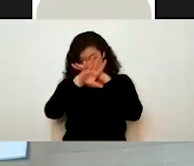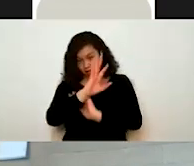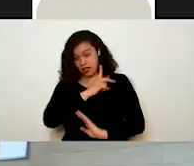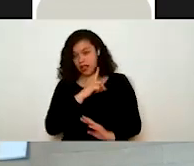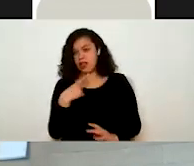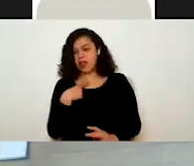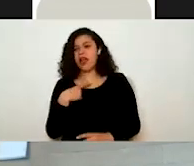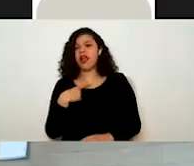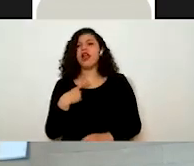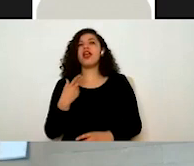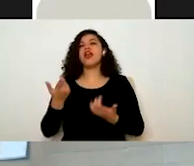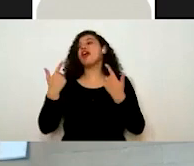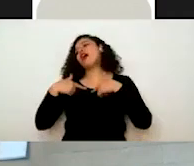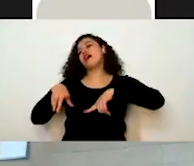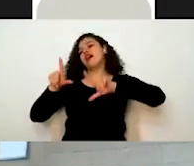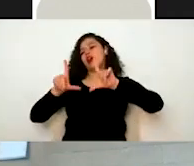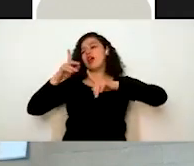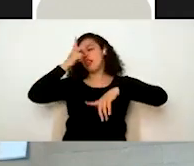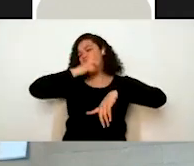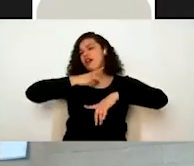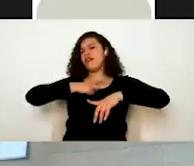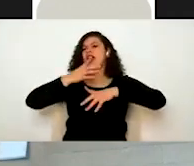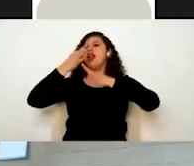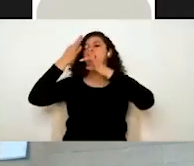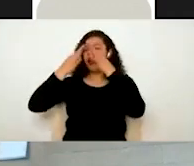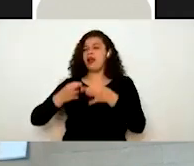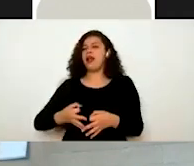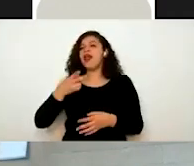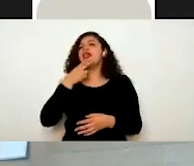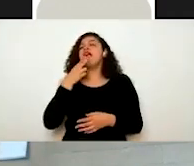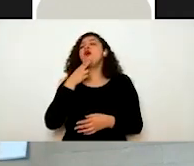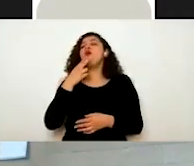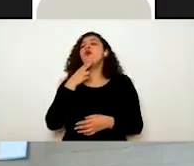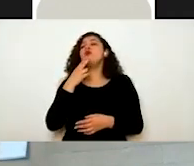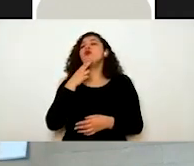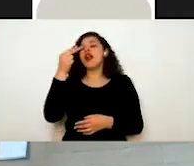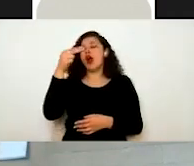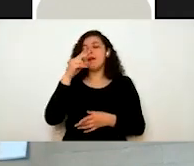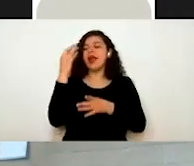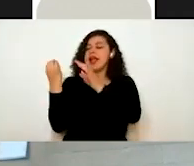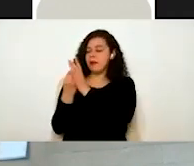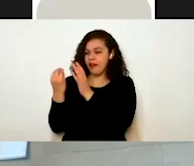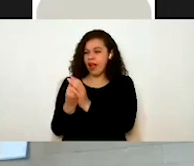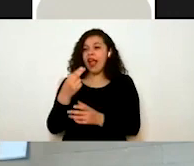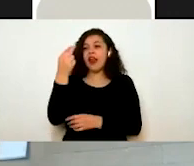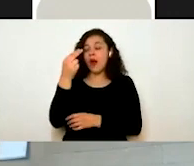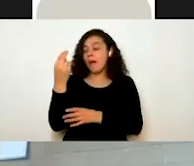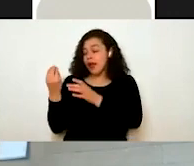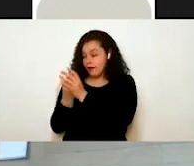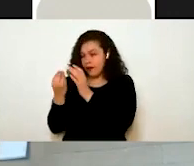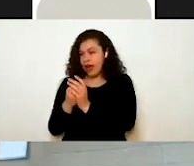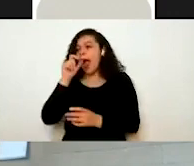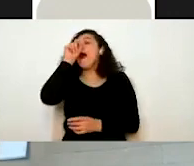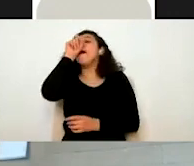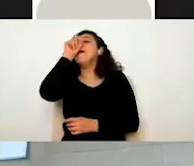autentificarse en la plataforma. Para autentificarse les va a pedir un usuario y una contraseña. Este usuario y esta contraseña son los mismos que